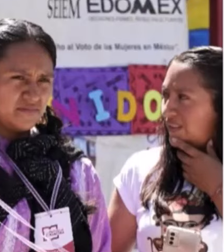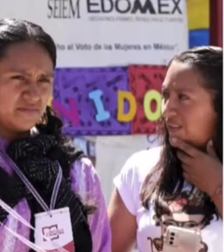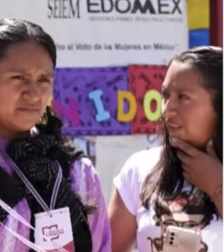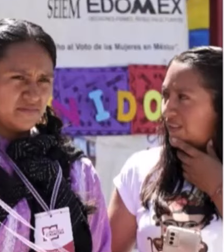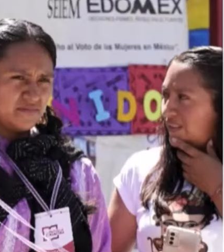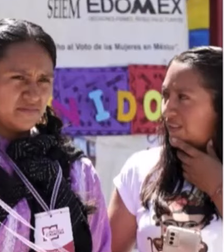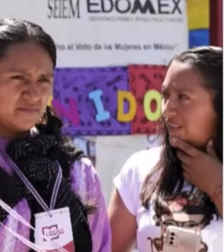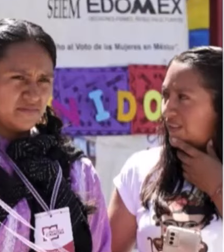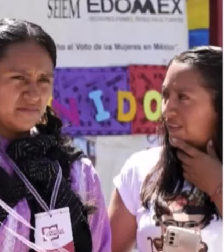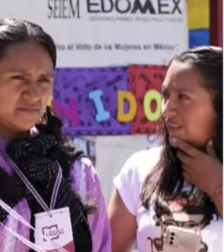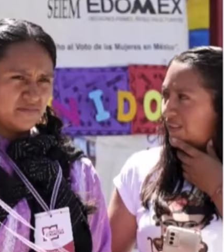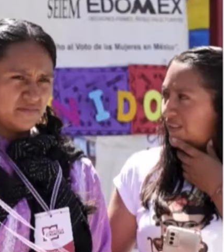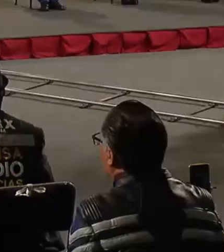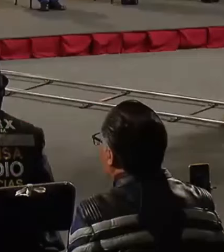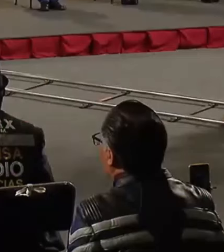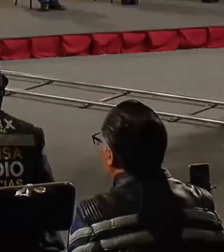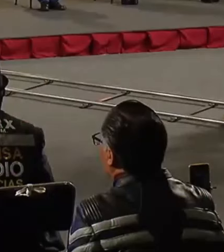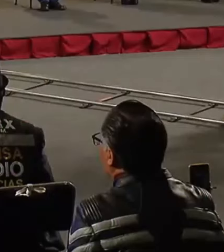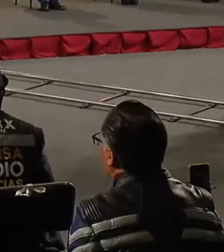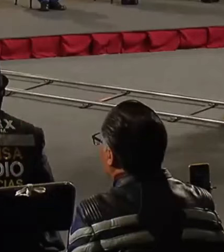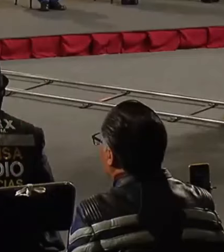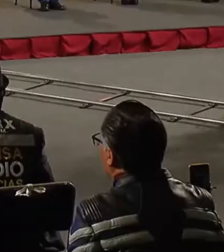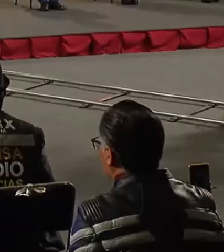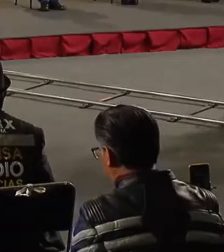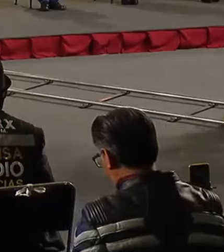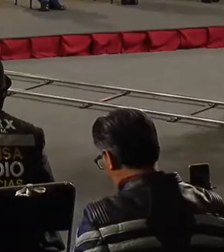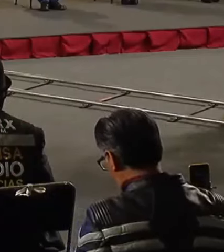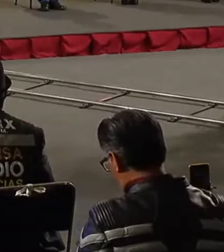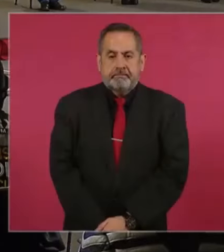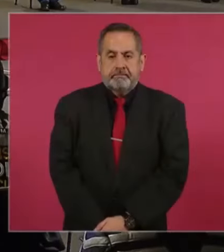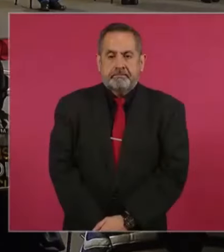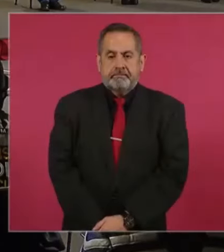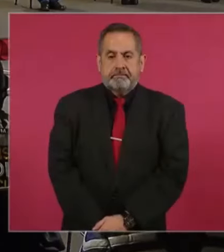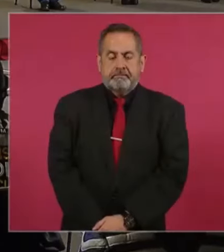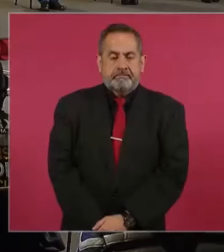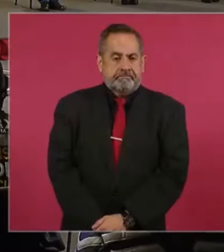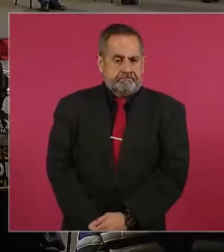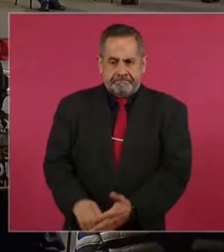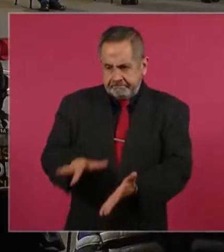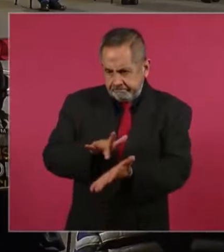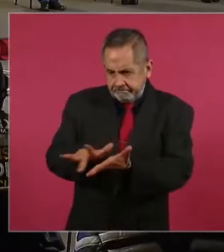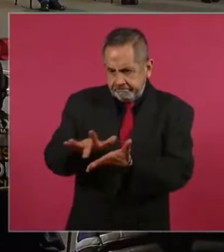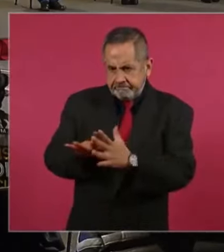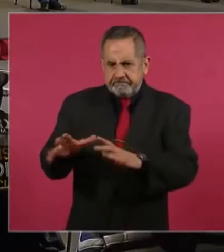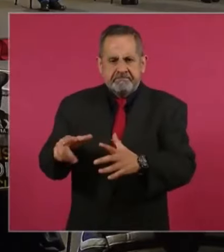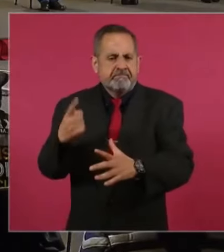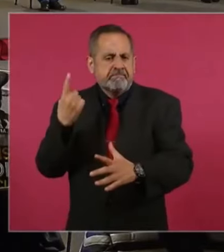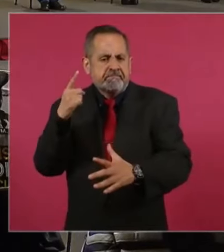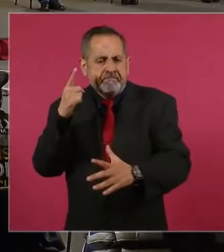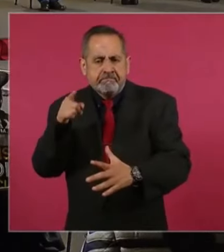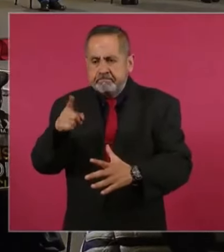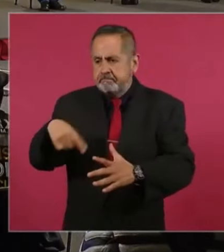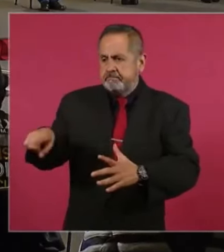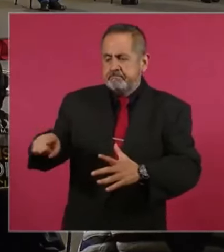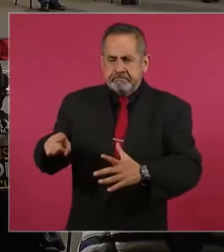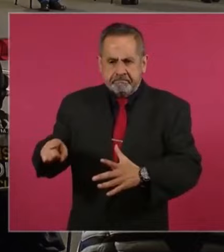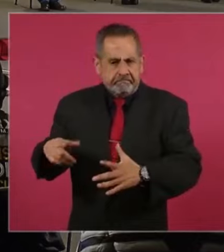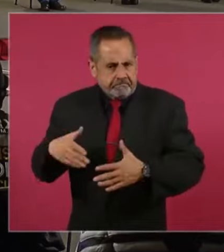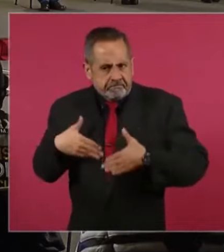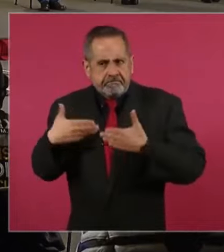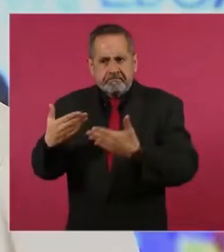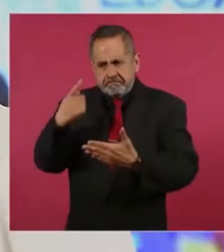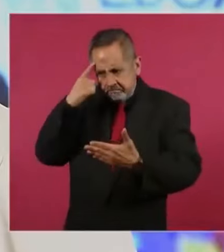recordamos que mediante este programa se impulsa el esfuerzo conjunto en la toma de decisiones y en la confianza en la ciudadanía,